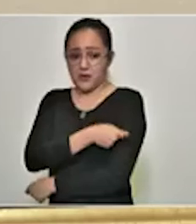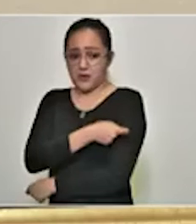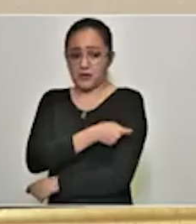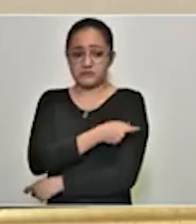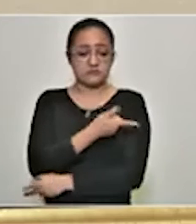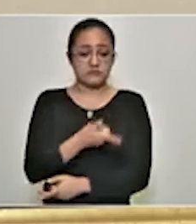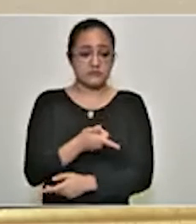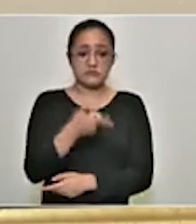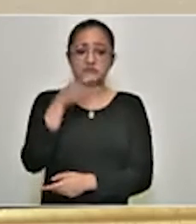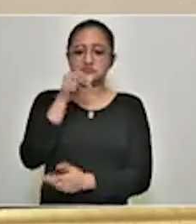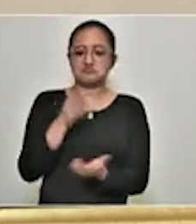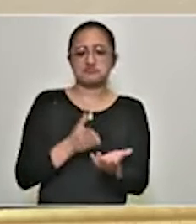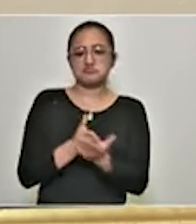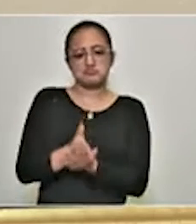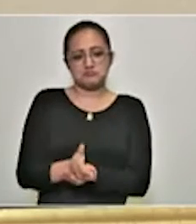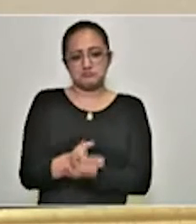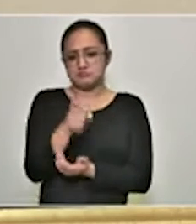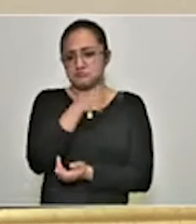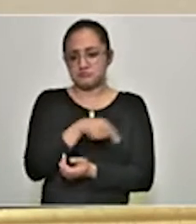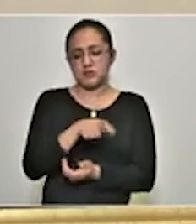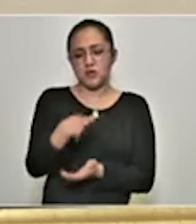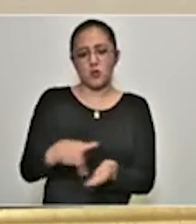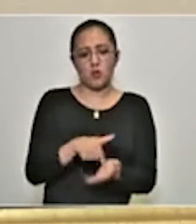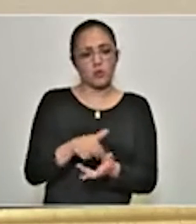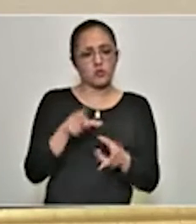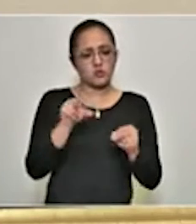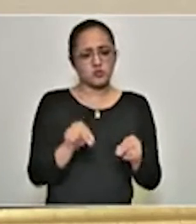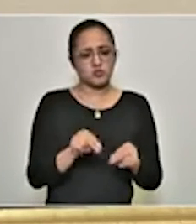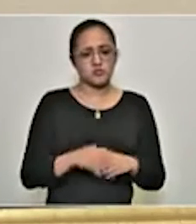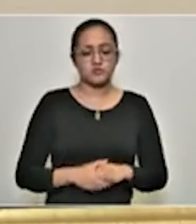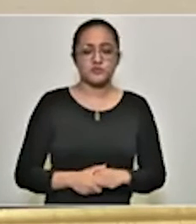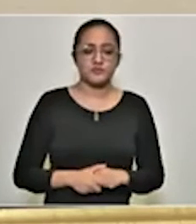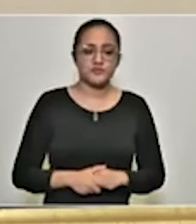de no permitir su acceso a ciertos lugares,